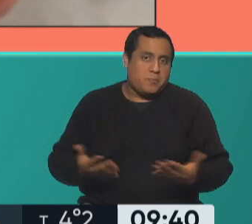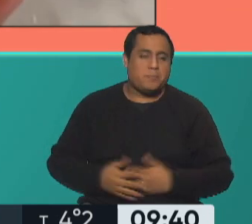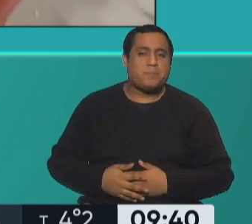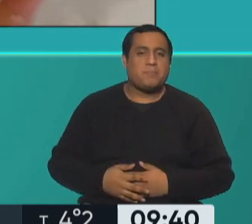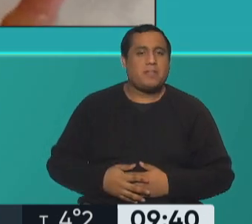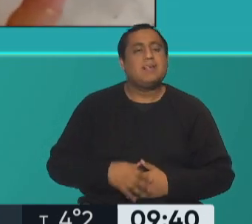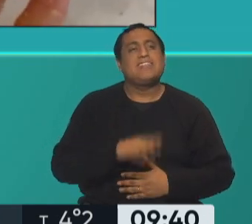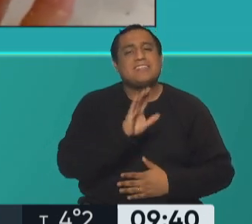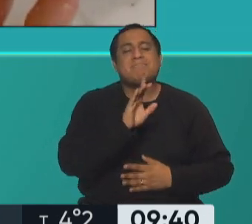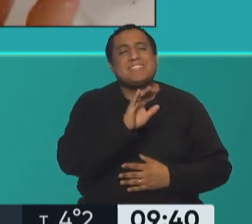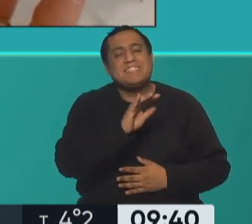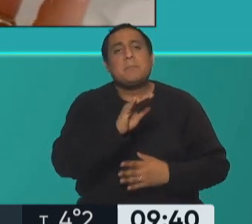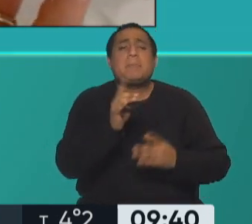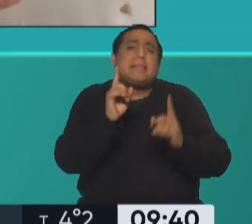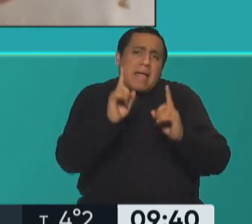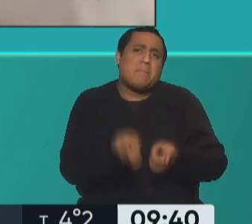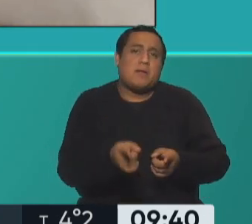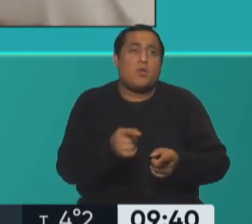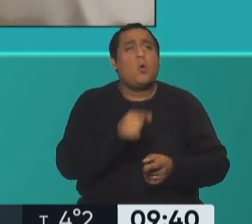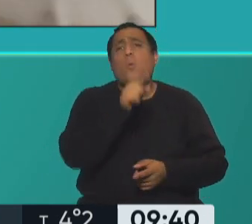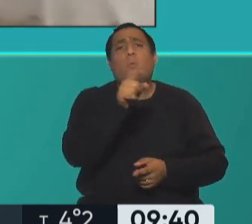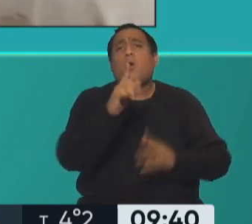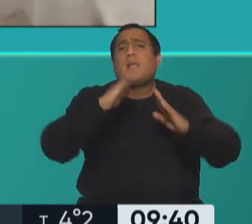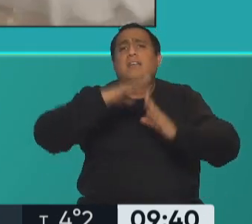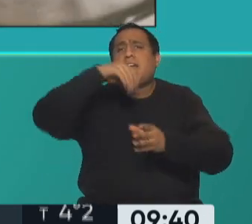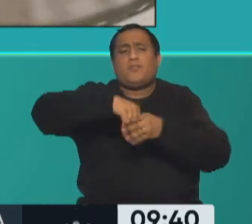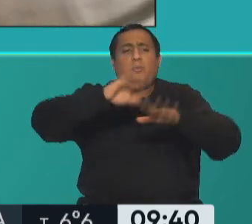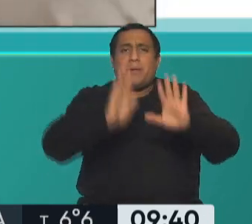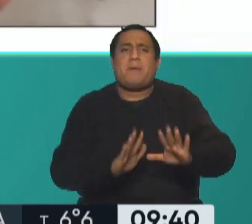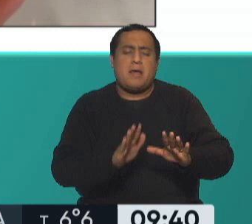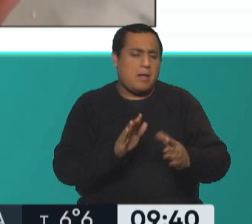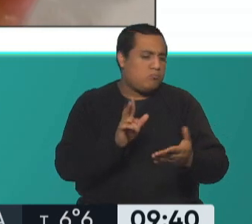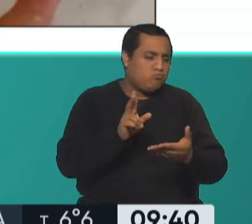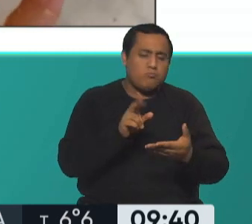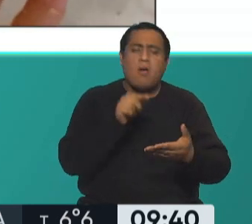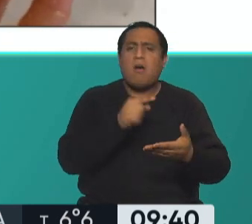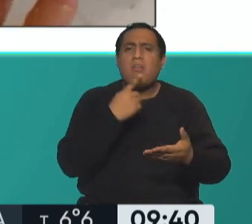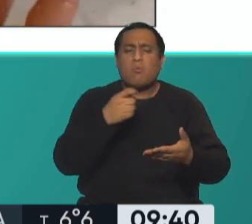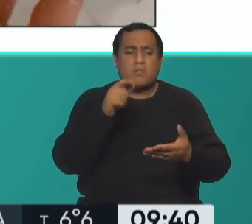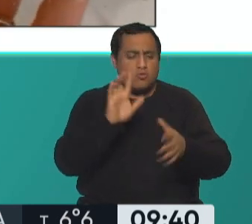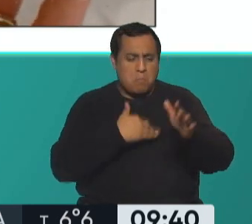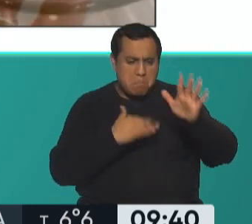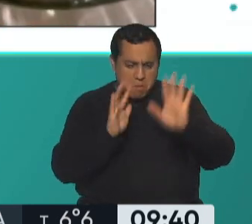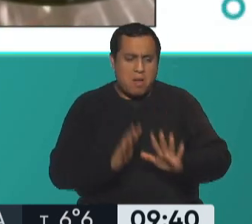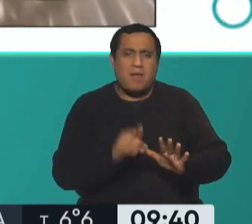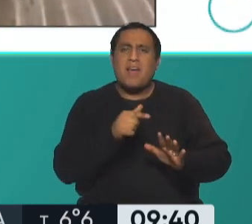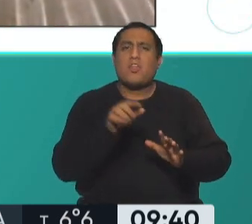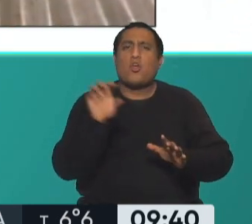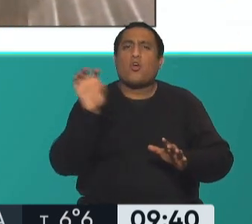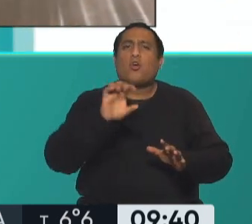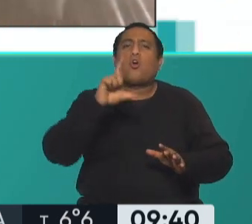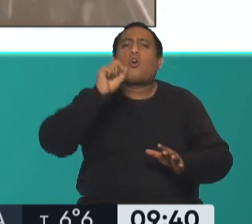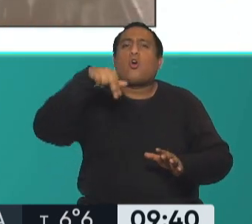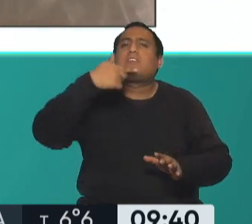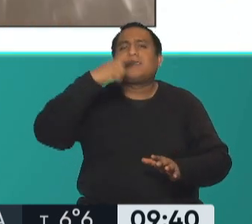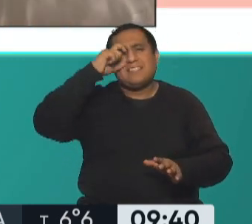Aparte, Nati, ¿sabés lo que tiene? Bueno, que lo haces vos en tu casa, que te aseguras de que estás consiguiendo, no tiene conservantes, no te va a durar